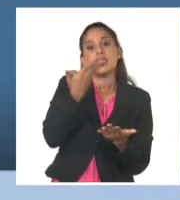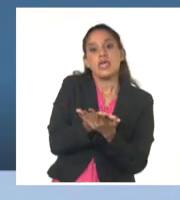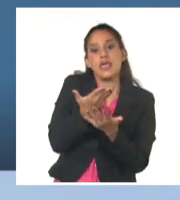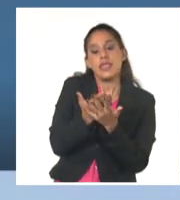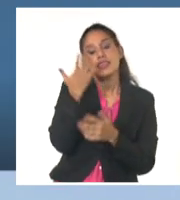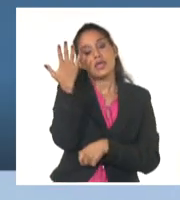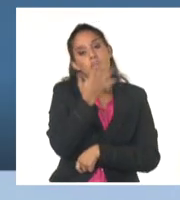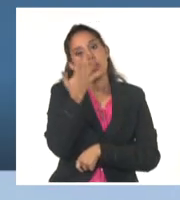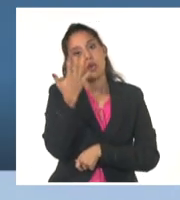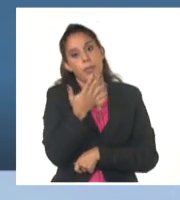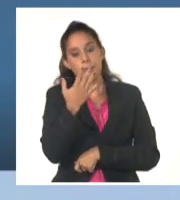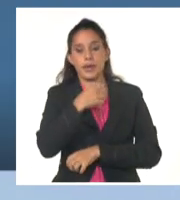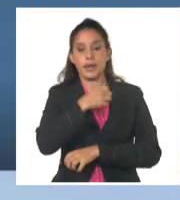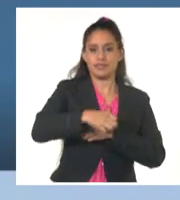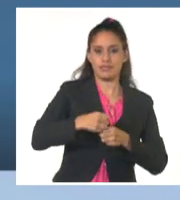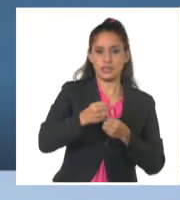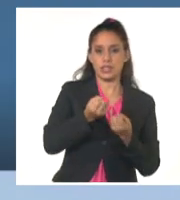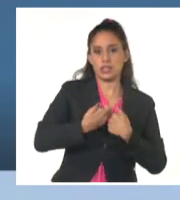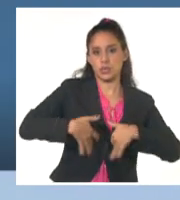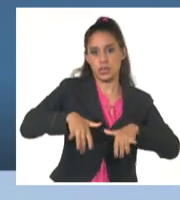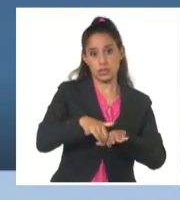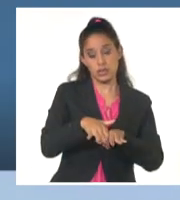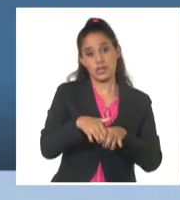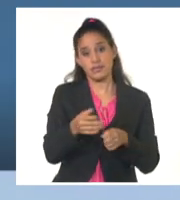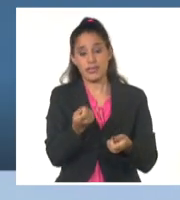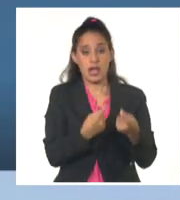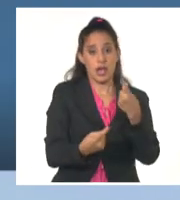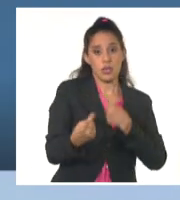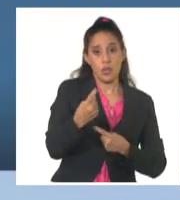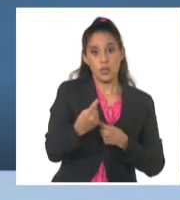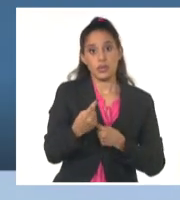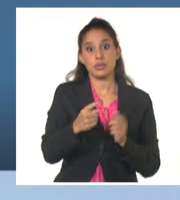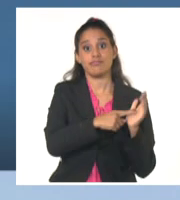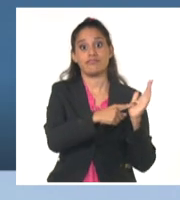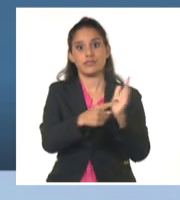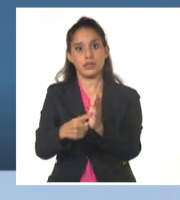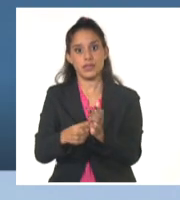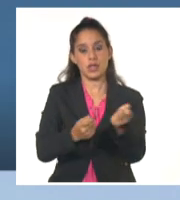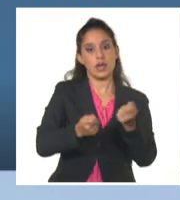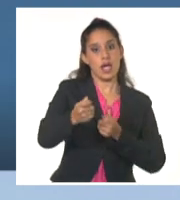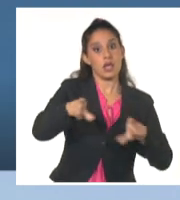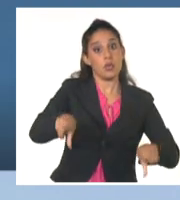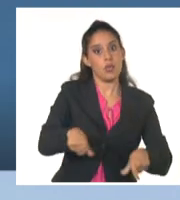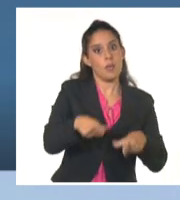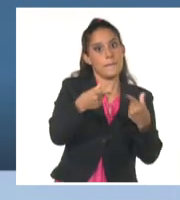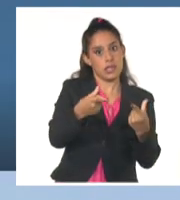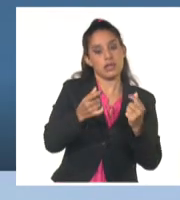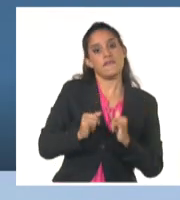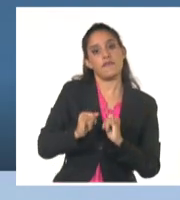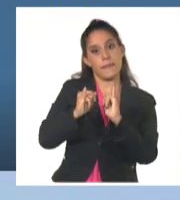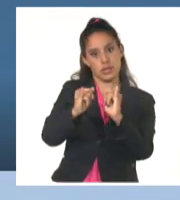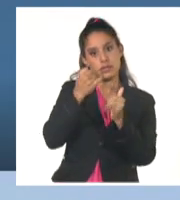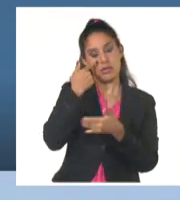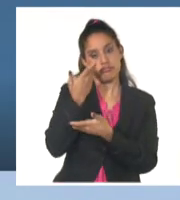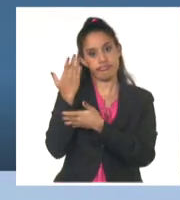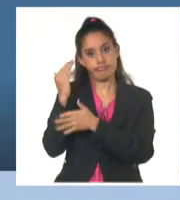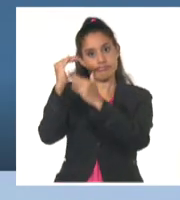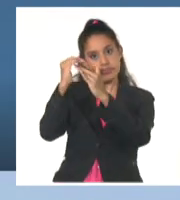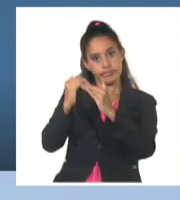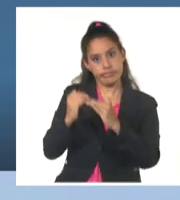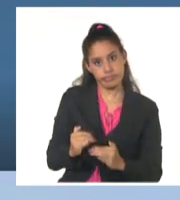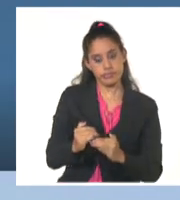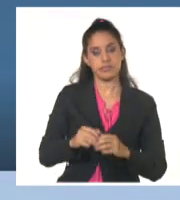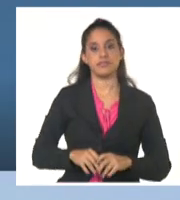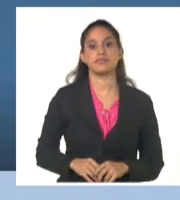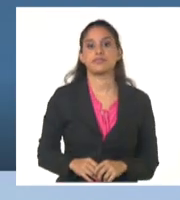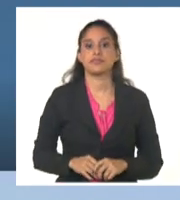molestias que estas medidas puedan ocasionar y exhorta a los usuarios de la vía a cumplir con las disposiciones establecidas en la presente información.